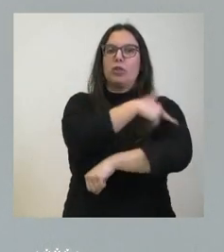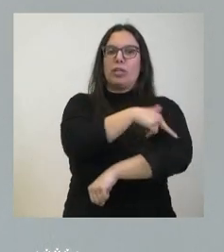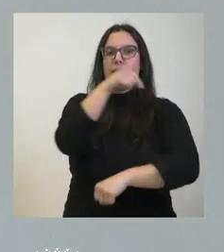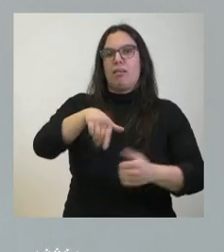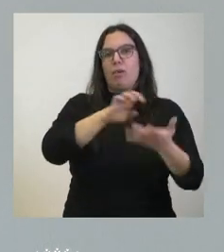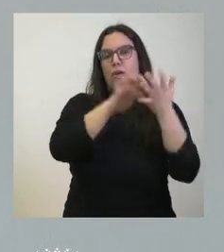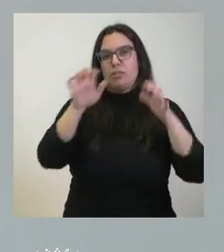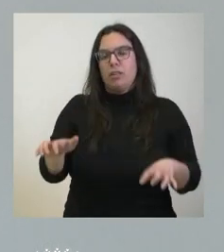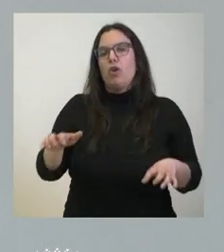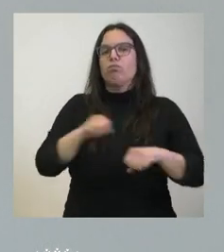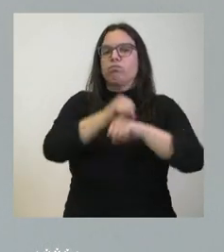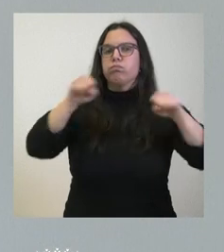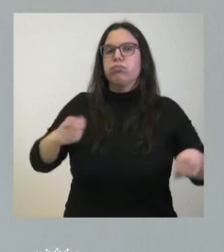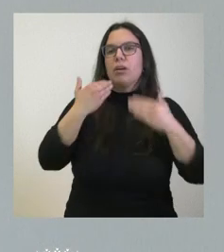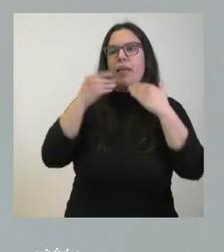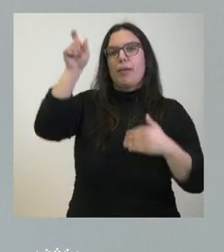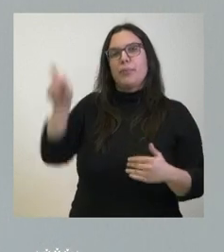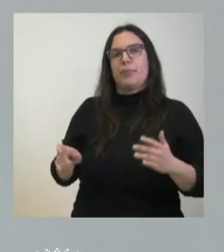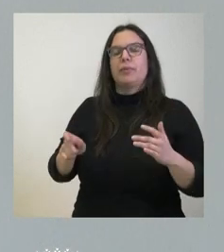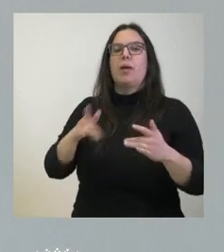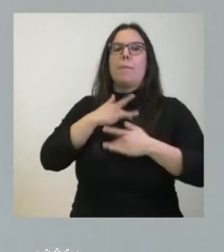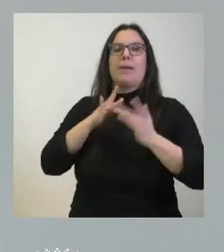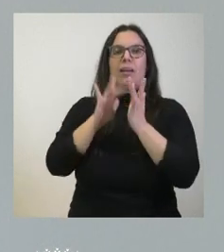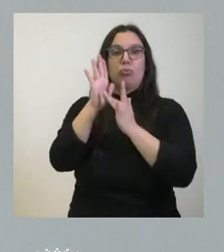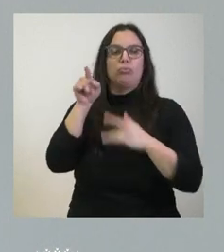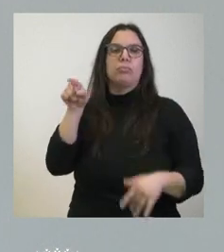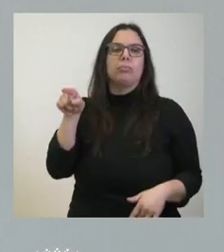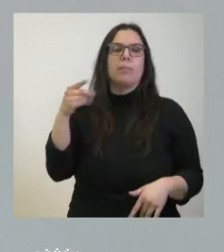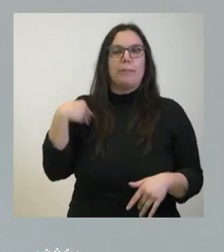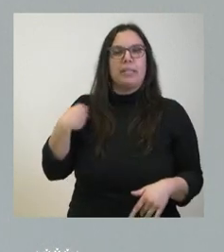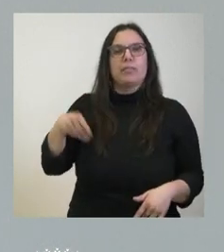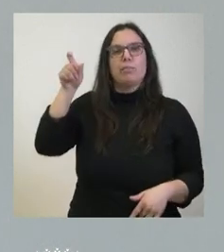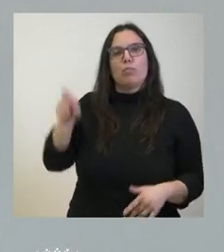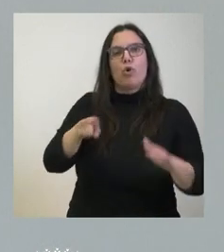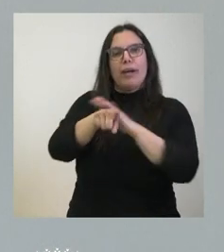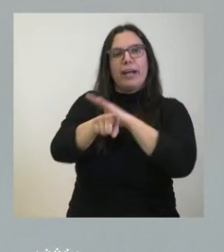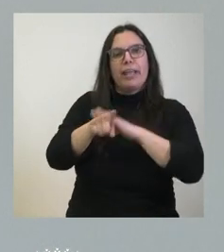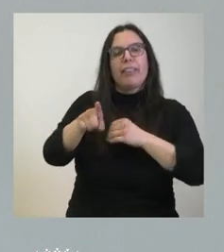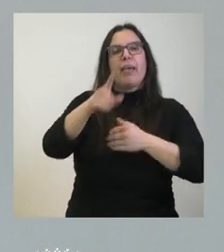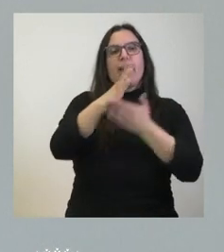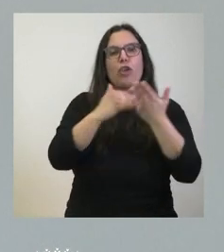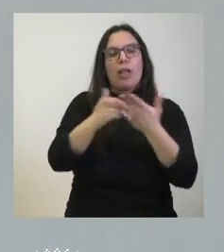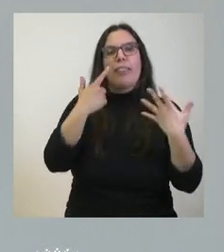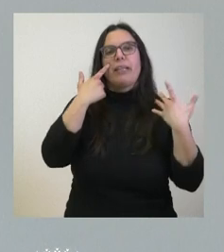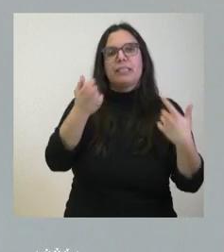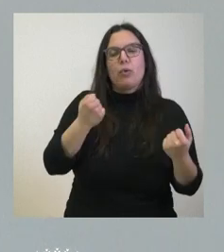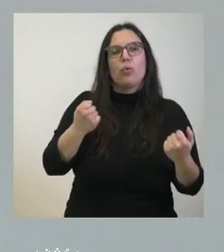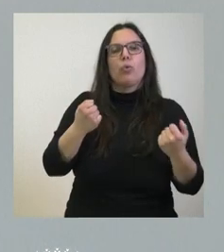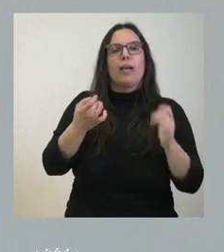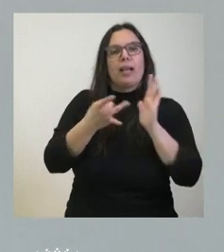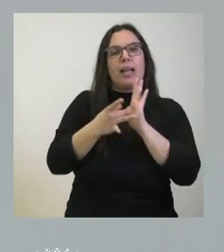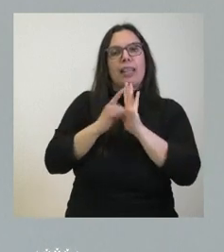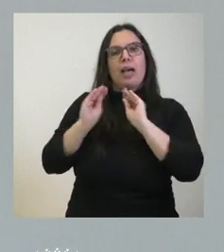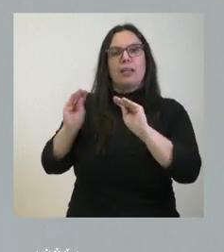autónoma reforzando con la presencia de María Jesús Violeta Martínez Pindado la propia gerencia regional de salud en su calidad